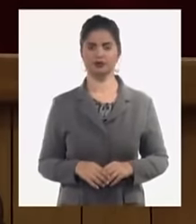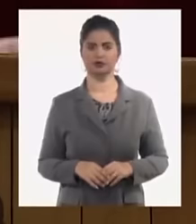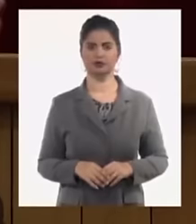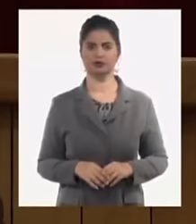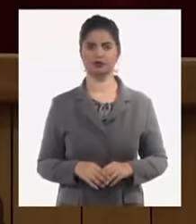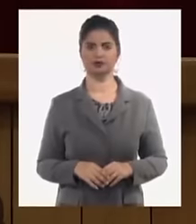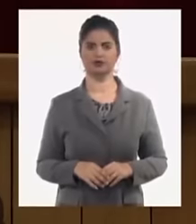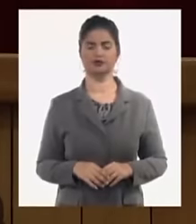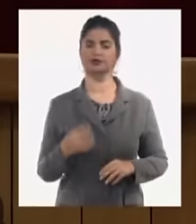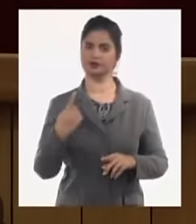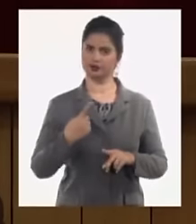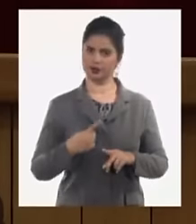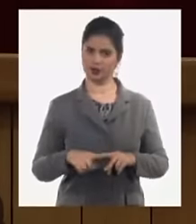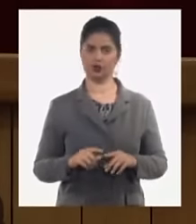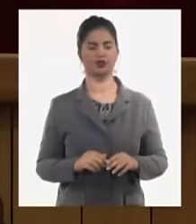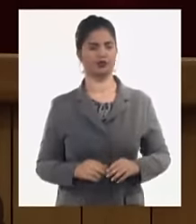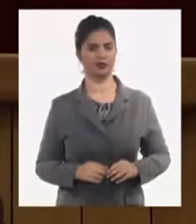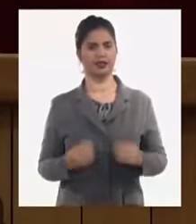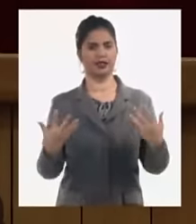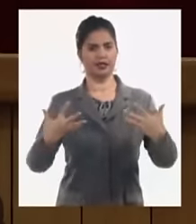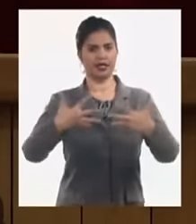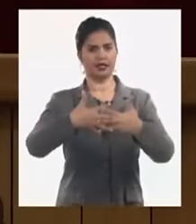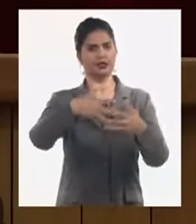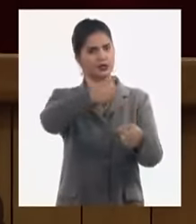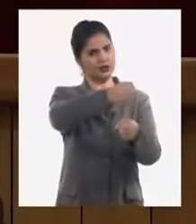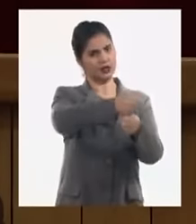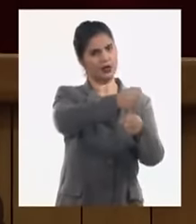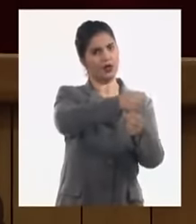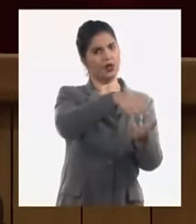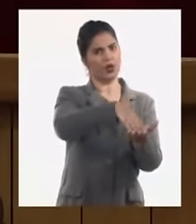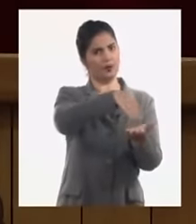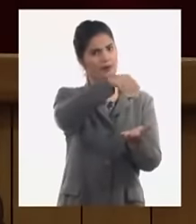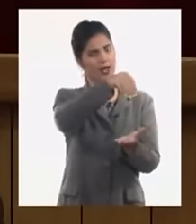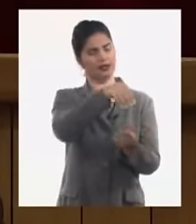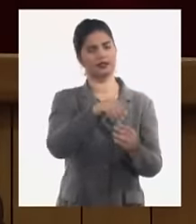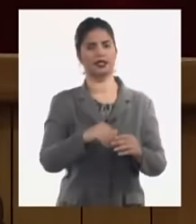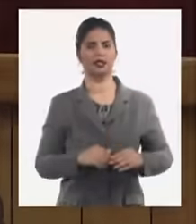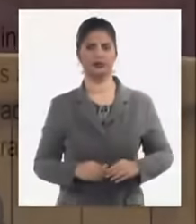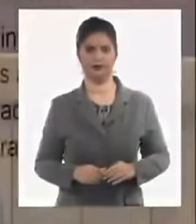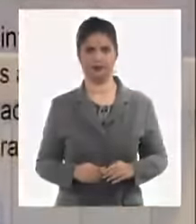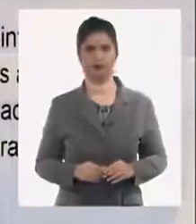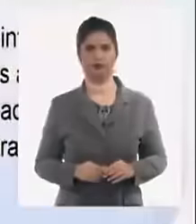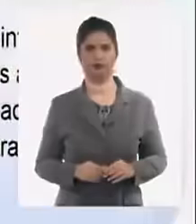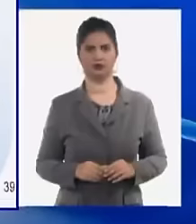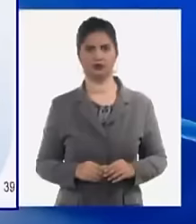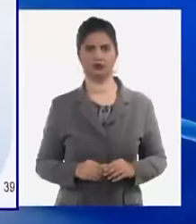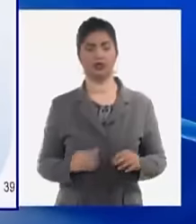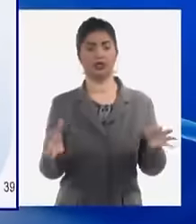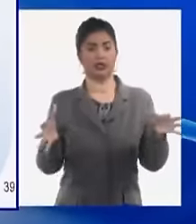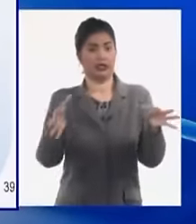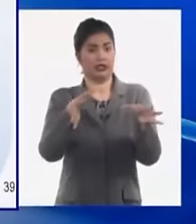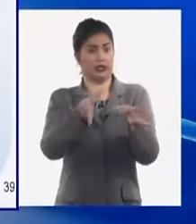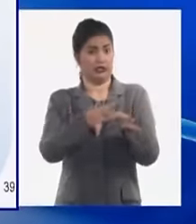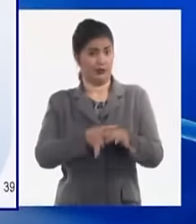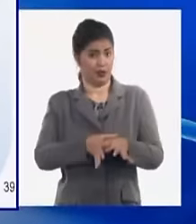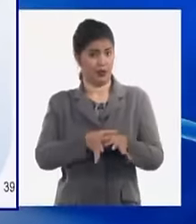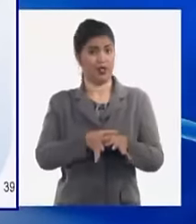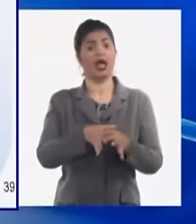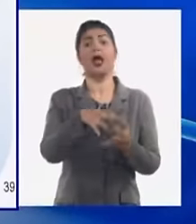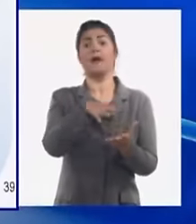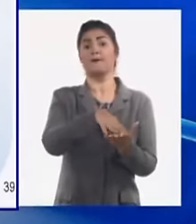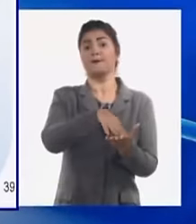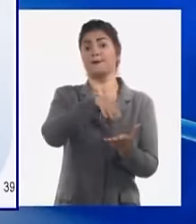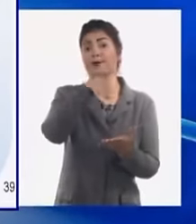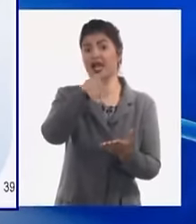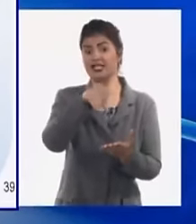en materia del empleo va a haber una disminución en el empleo de un 4